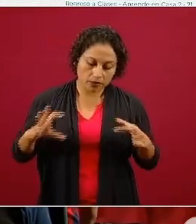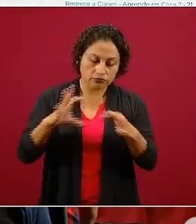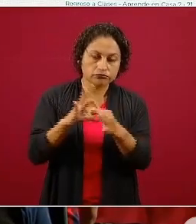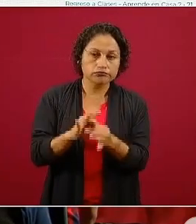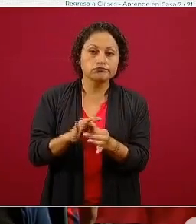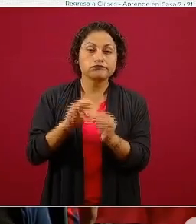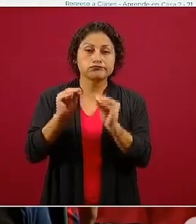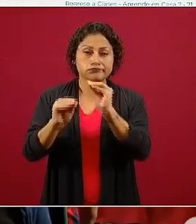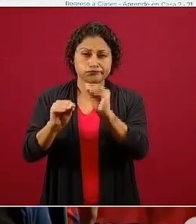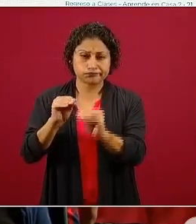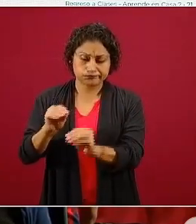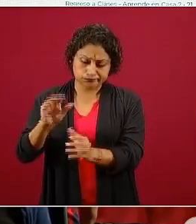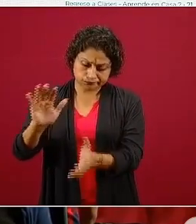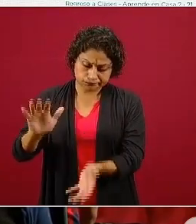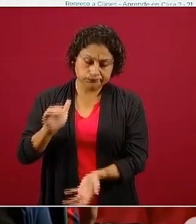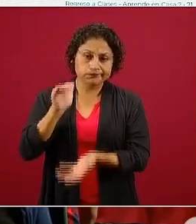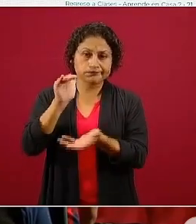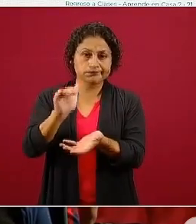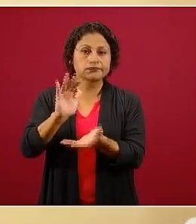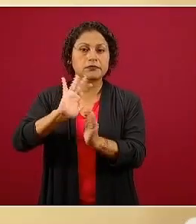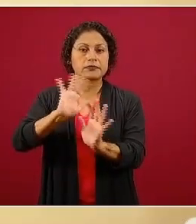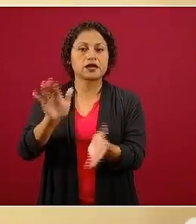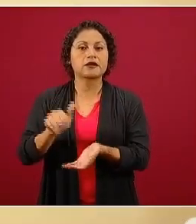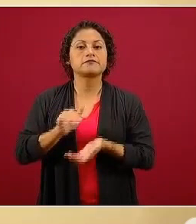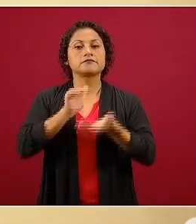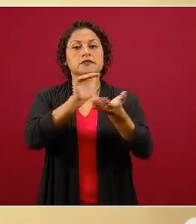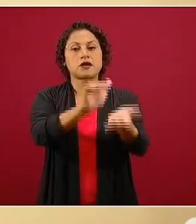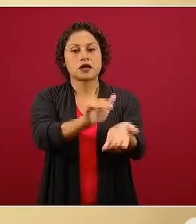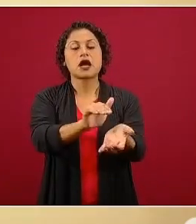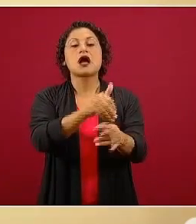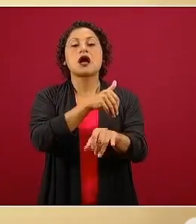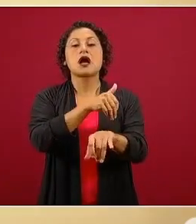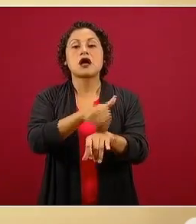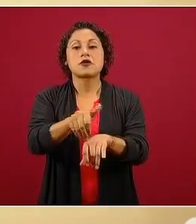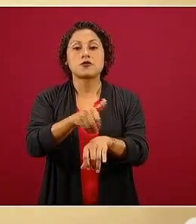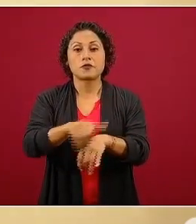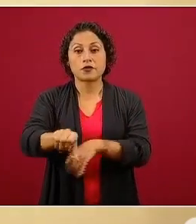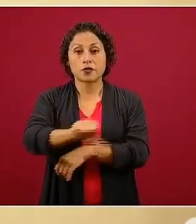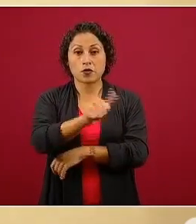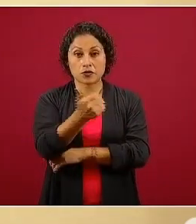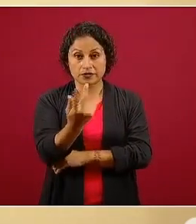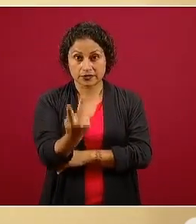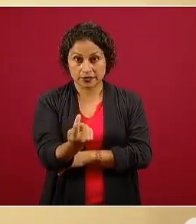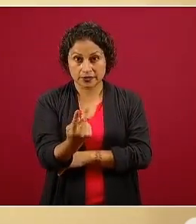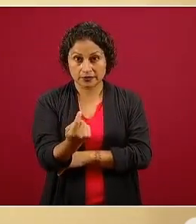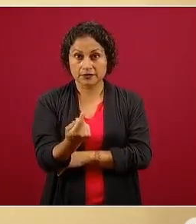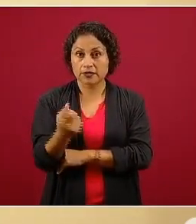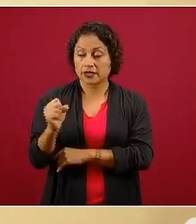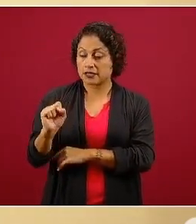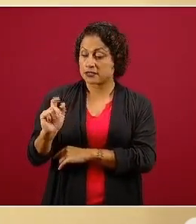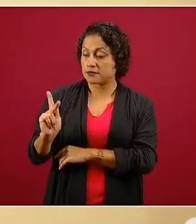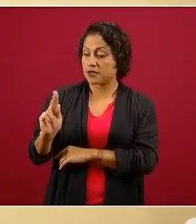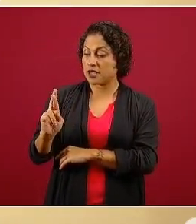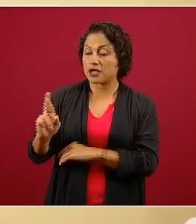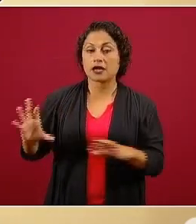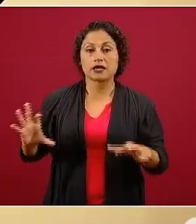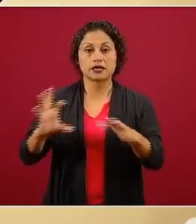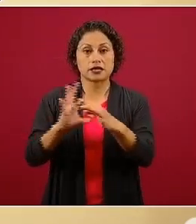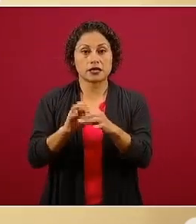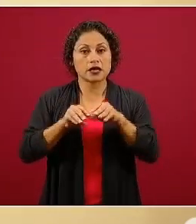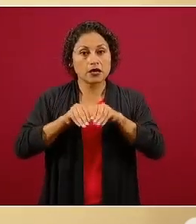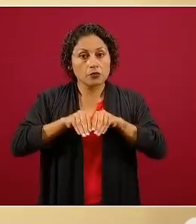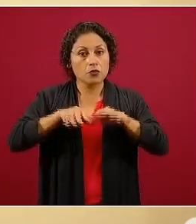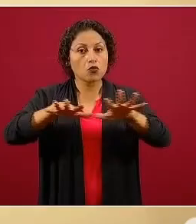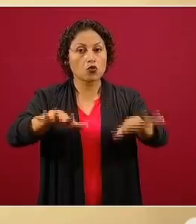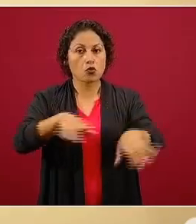como Canal 11, a través de la SPR, lo distribuye a primaria, preescolar